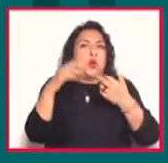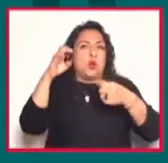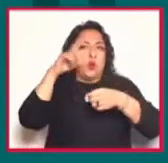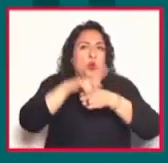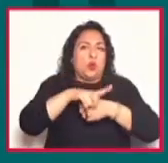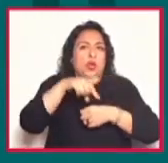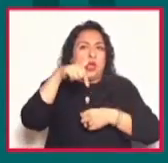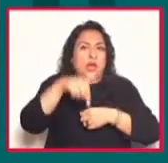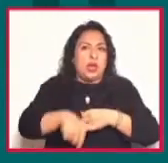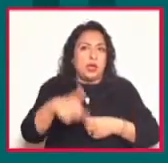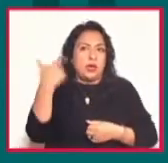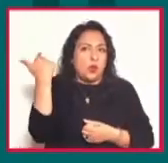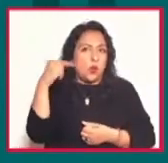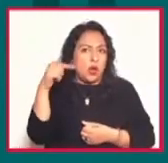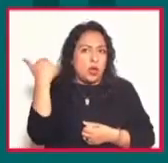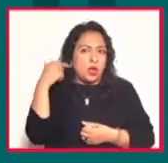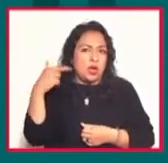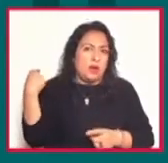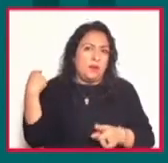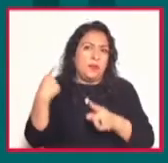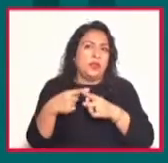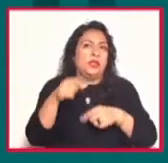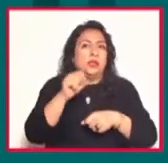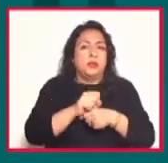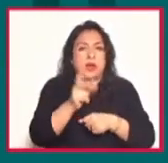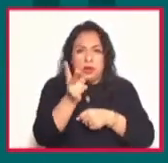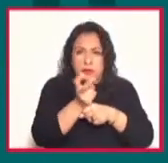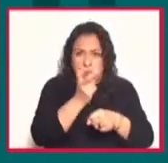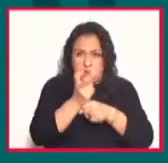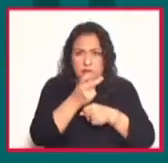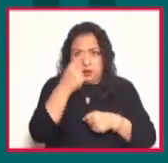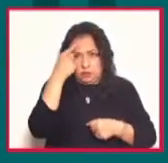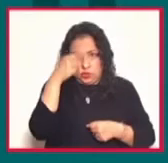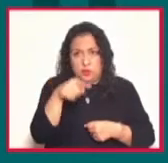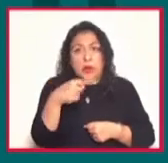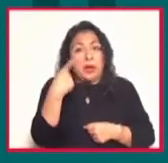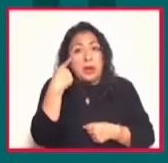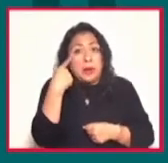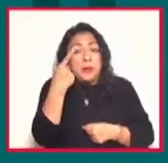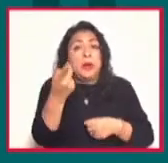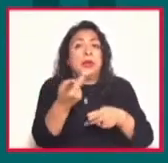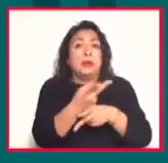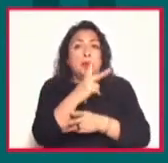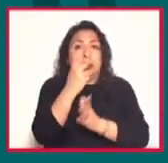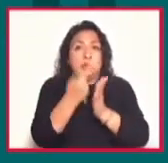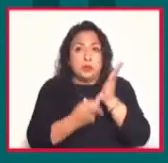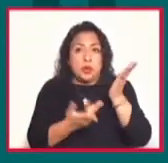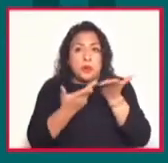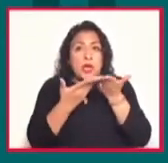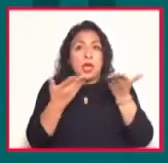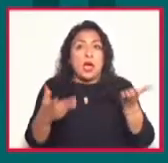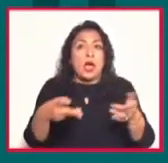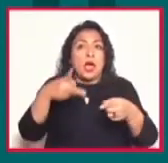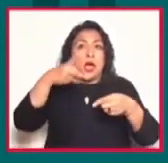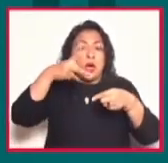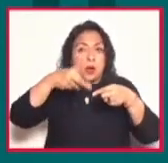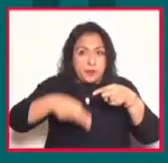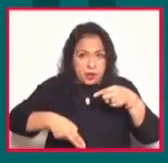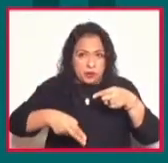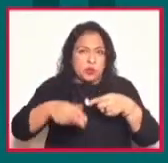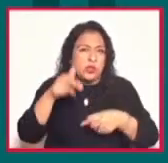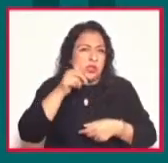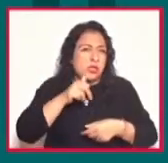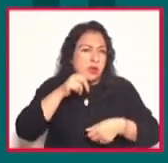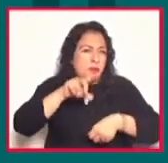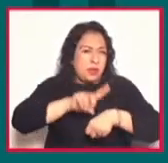en Guadalajara a lo largo de la semana así que los invitamos a que estén muy pendientes de esta programación. Vamos a hacer una pausa y como todos los días